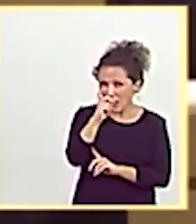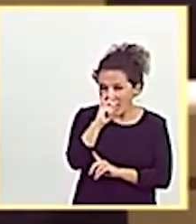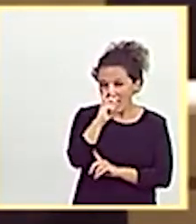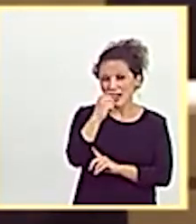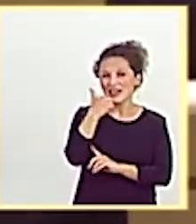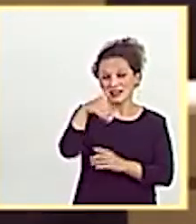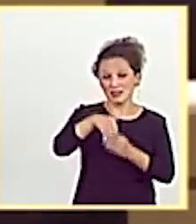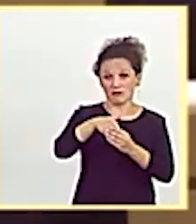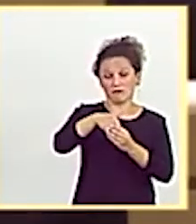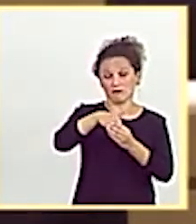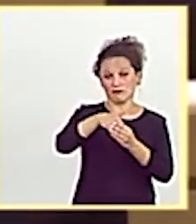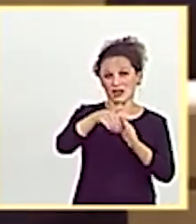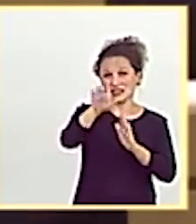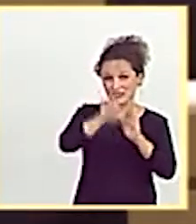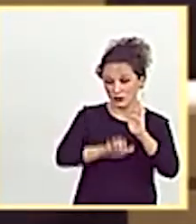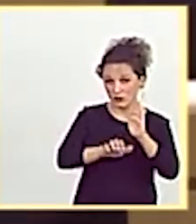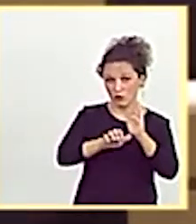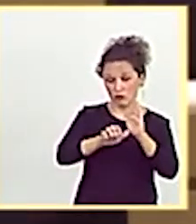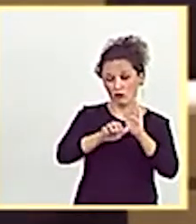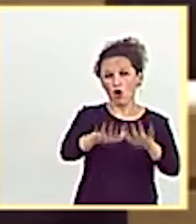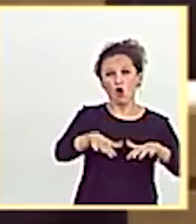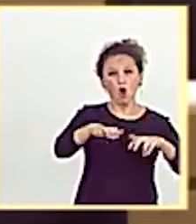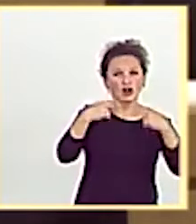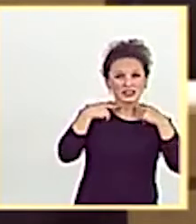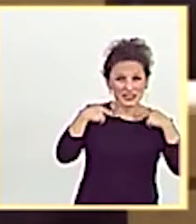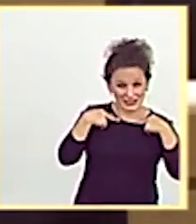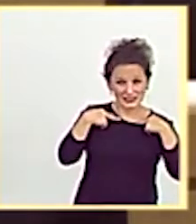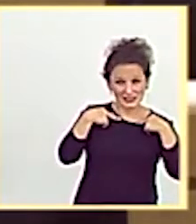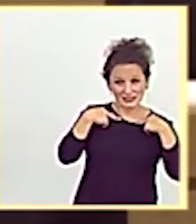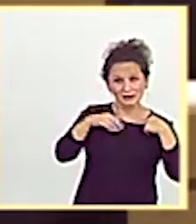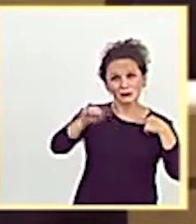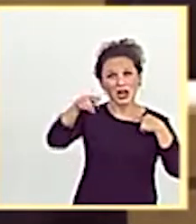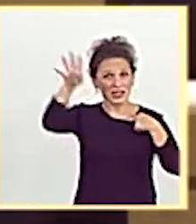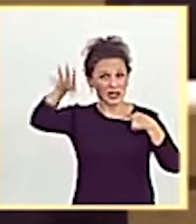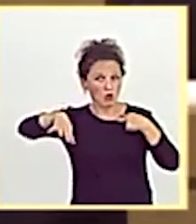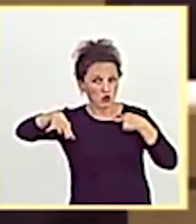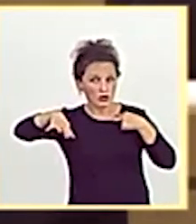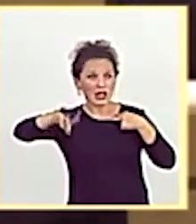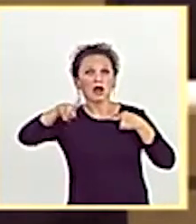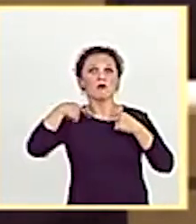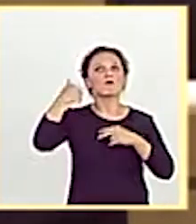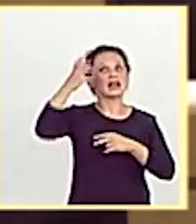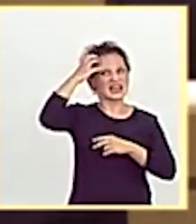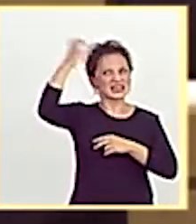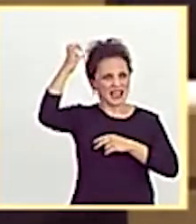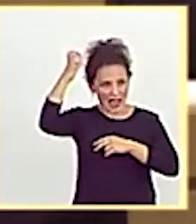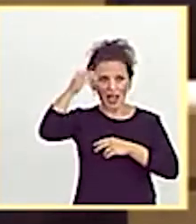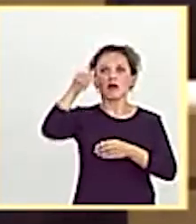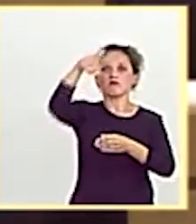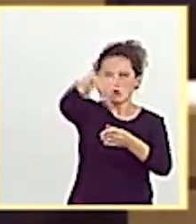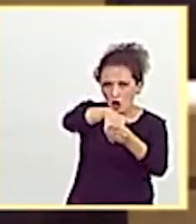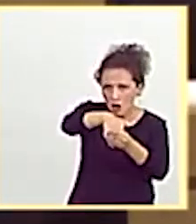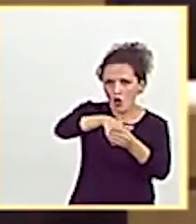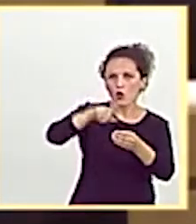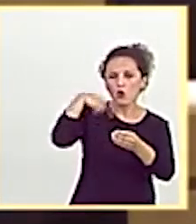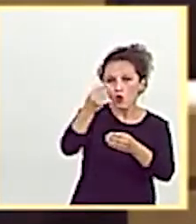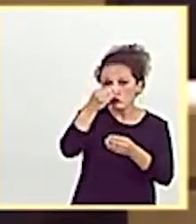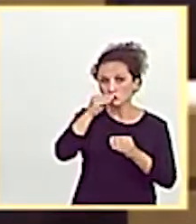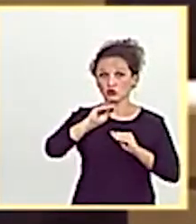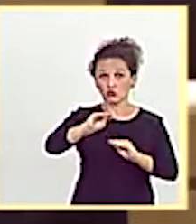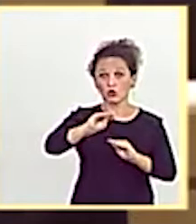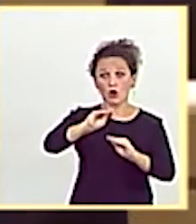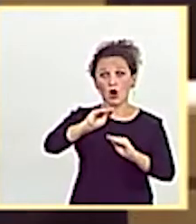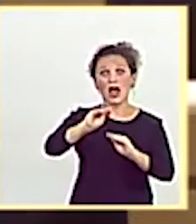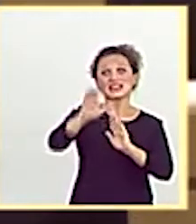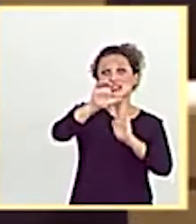Cortes, refrendado por el pueblo de Cataluña, sancionado por el rey y, posteriormente, sustituido en 2010 por un estatuto